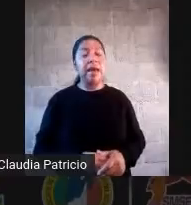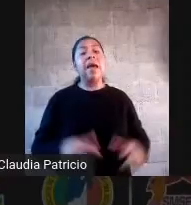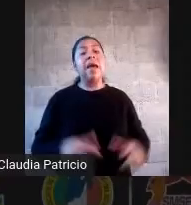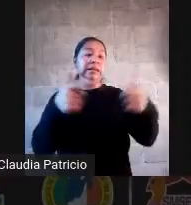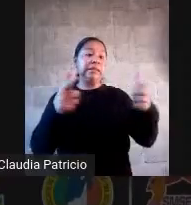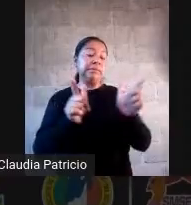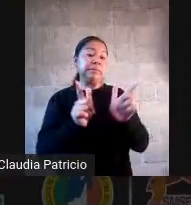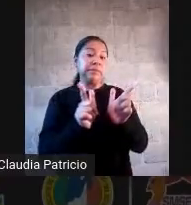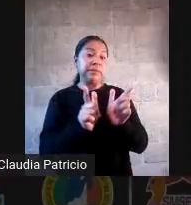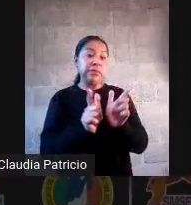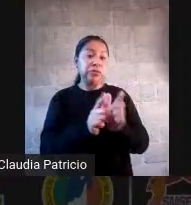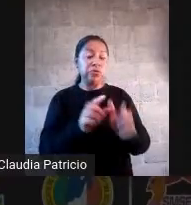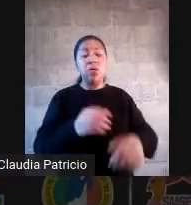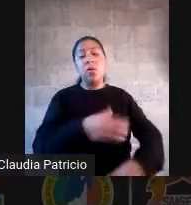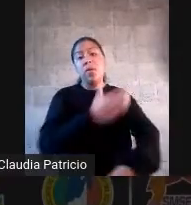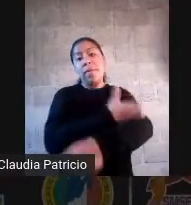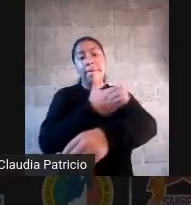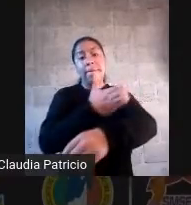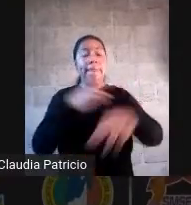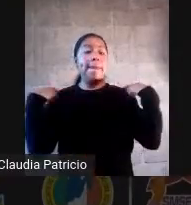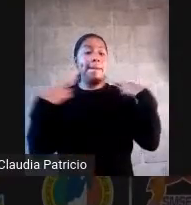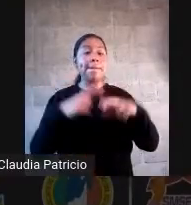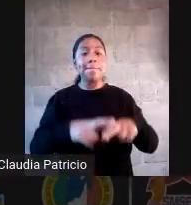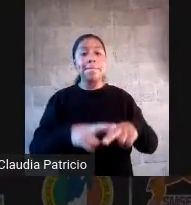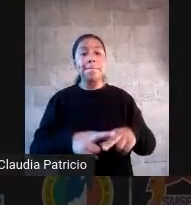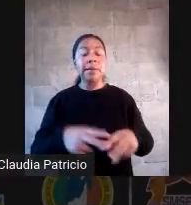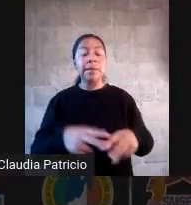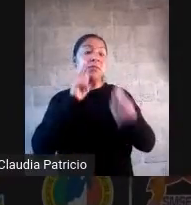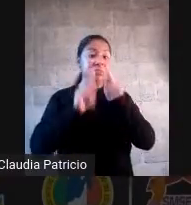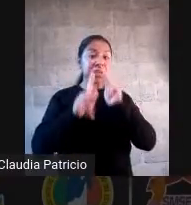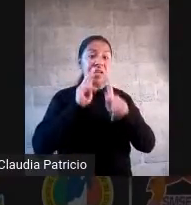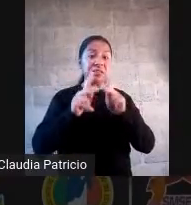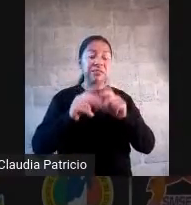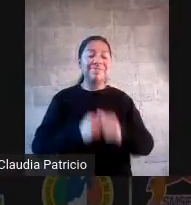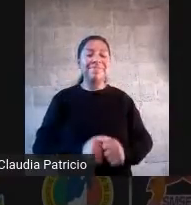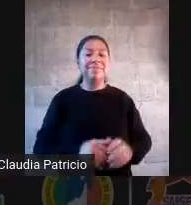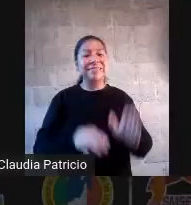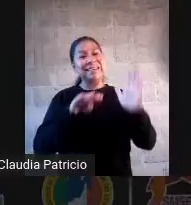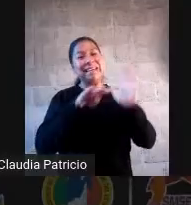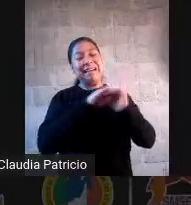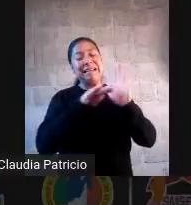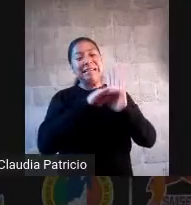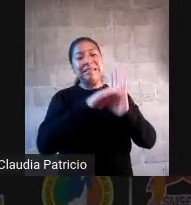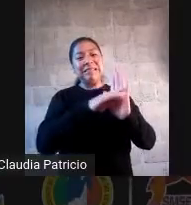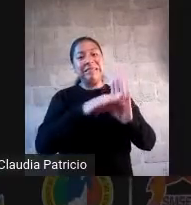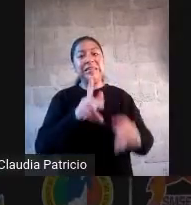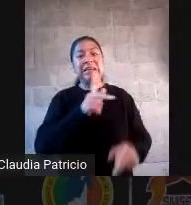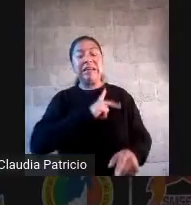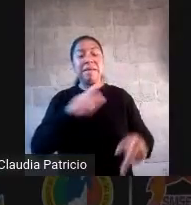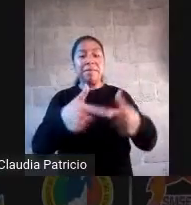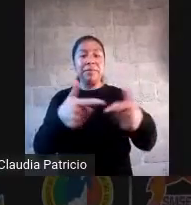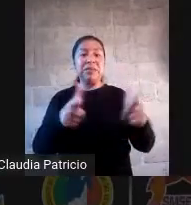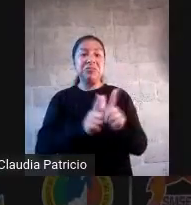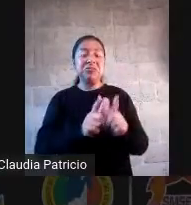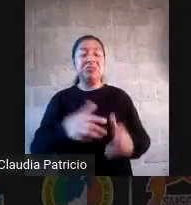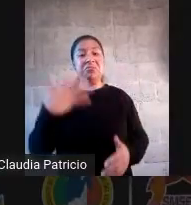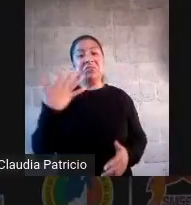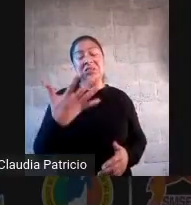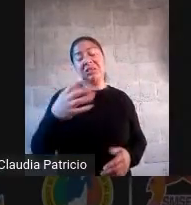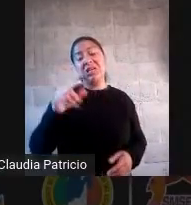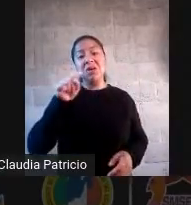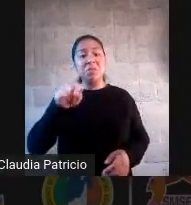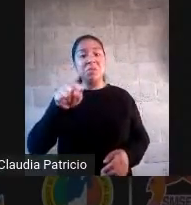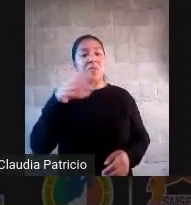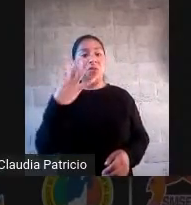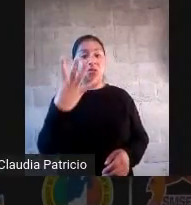general de 5.4. Si estoy usando esos resultados partiendo de la premisa que la